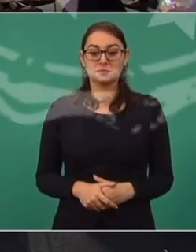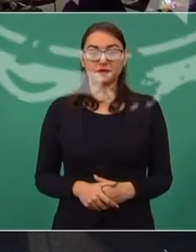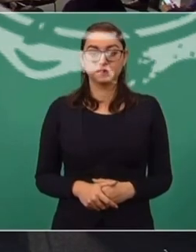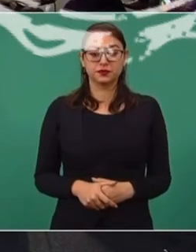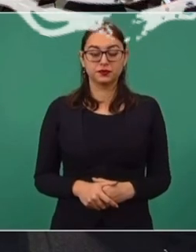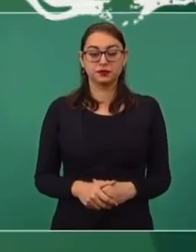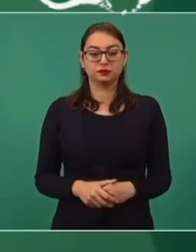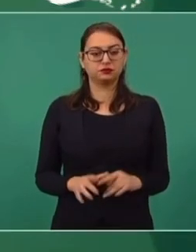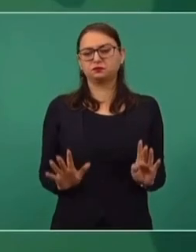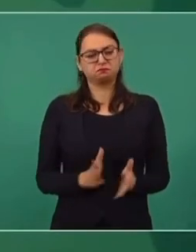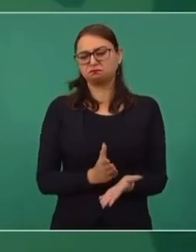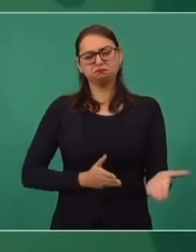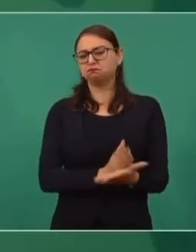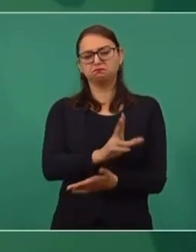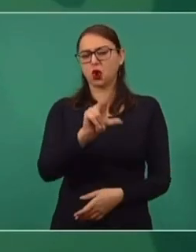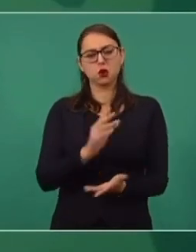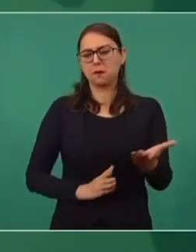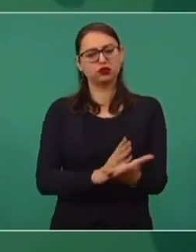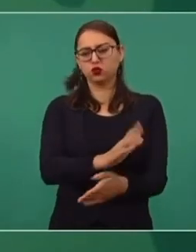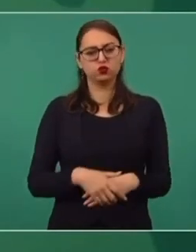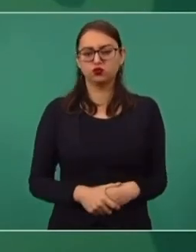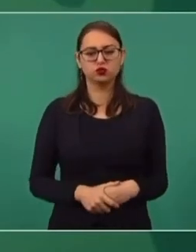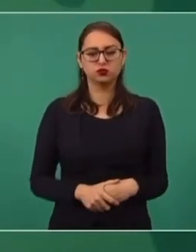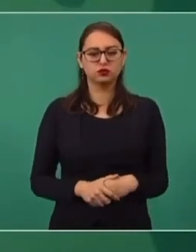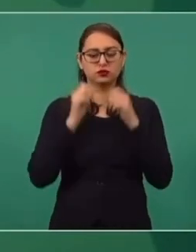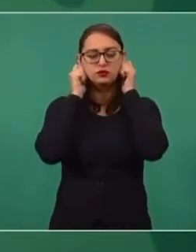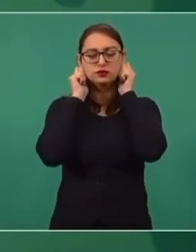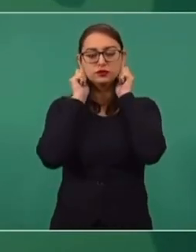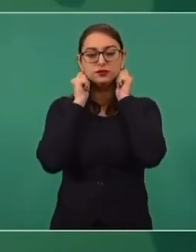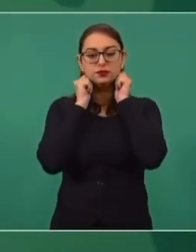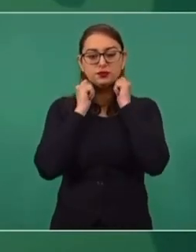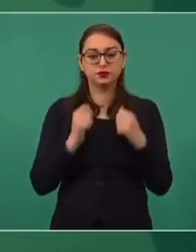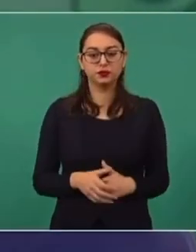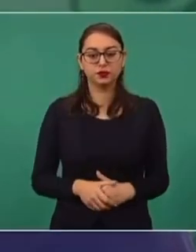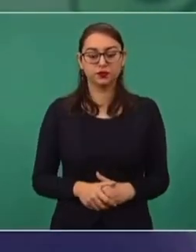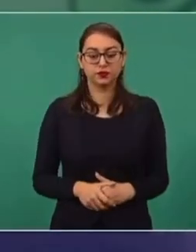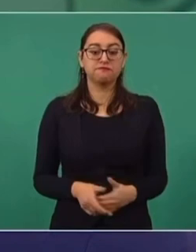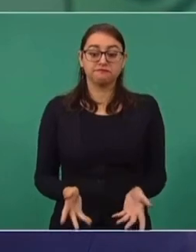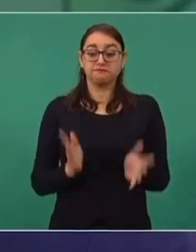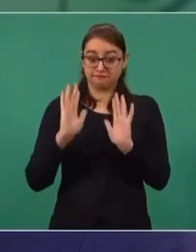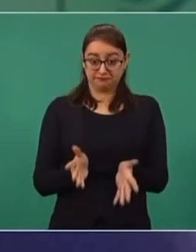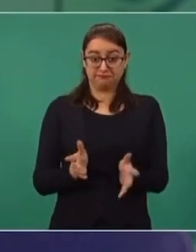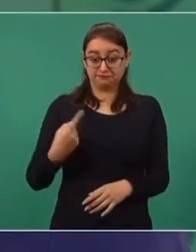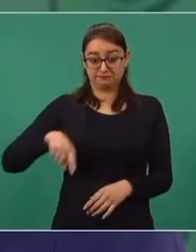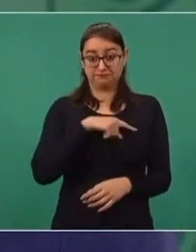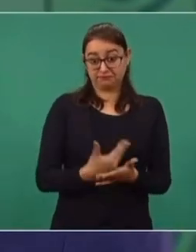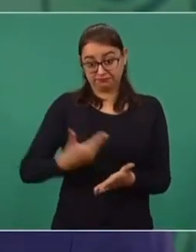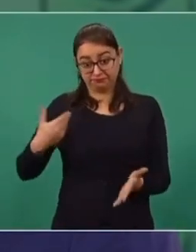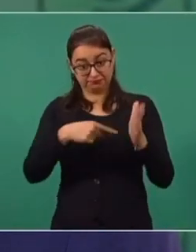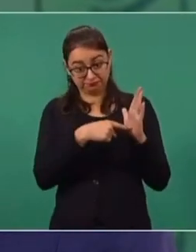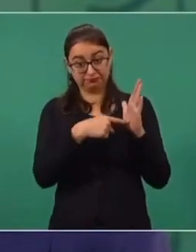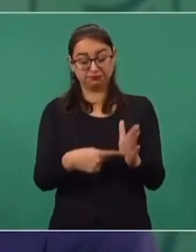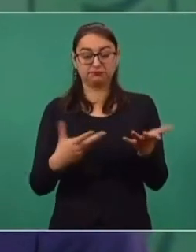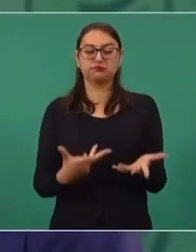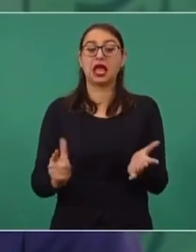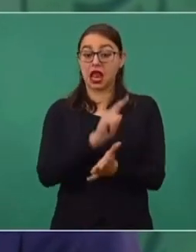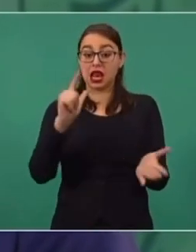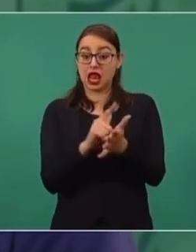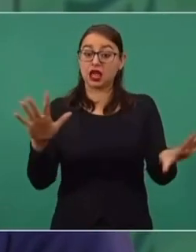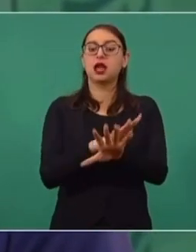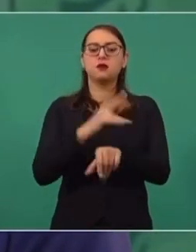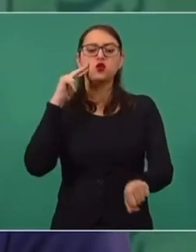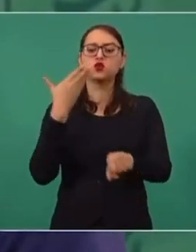No meternos en eso, solo lo que ya hemos dado a conocer, pero a quién le corresponde hacer las reformas,